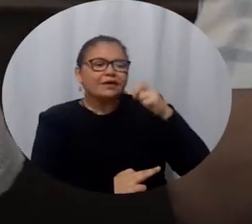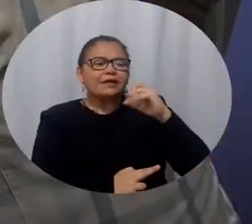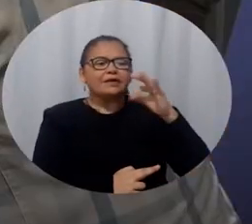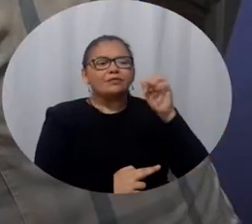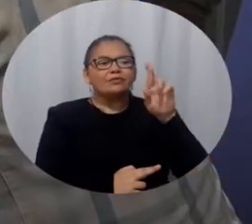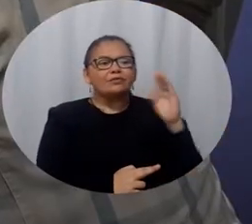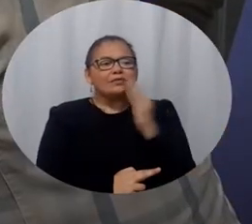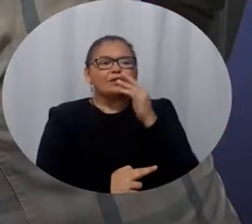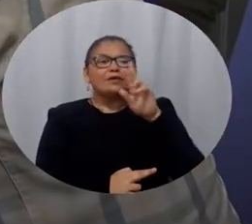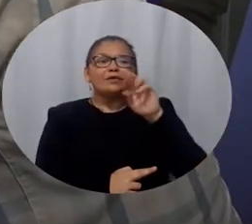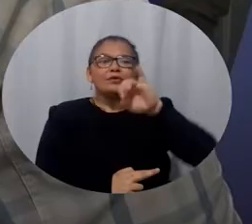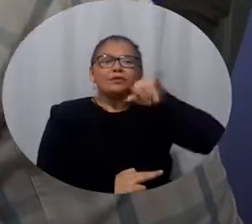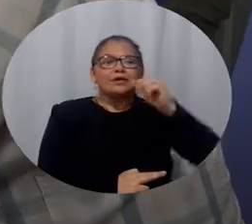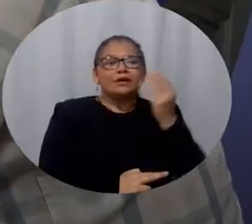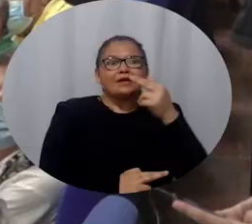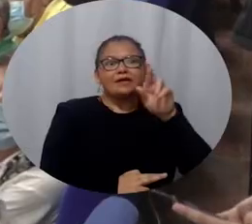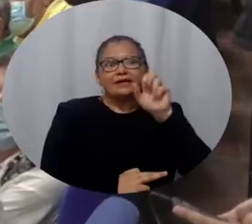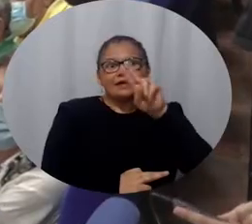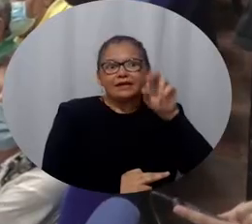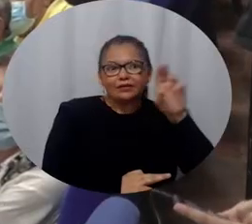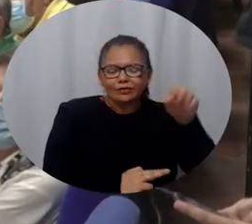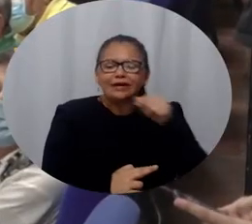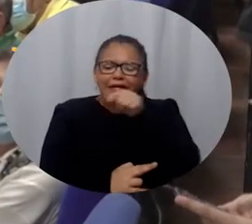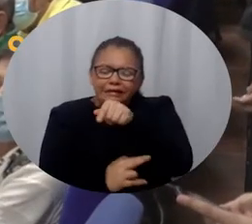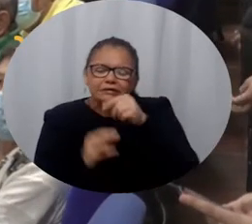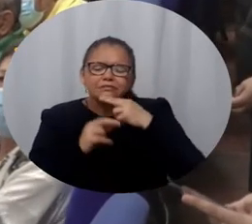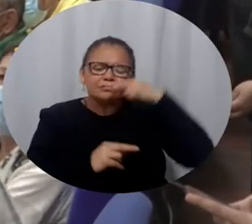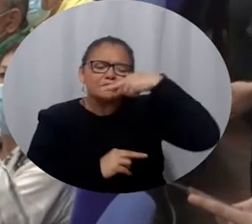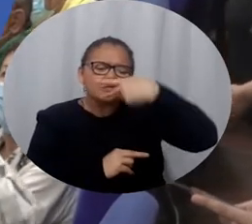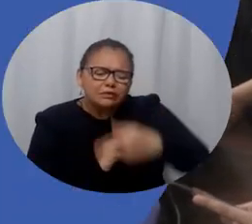locales y regionales y talleres de cuento y escritura.